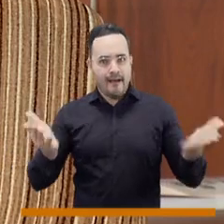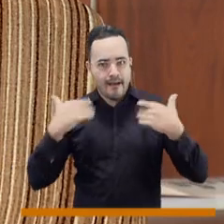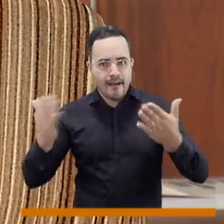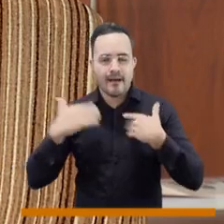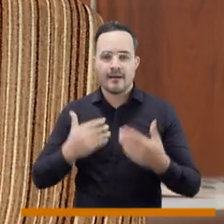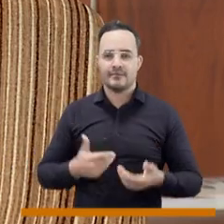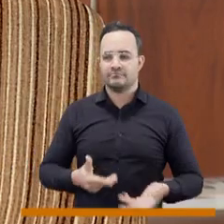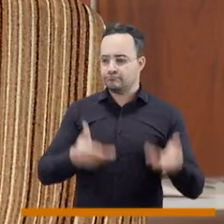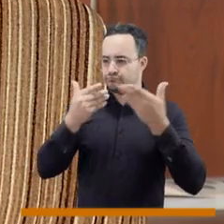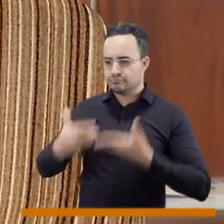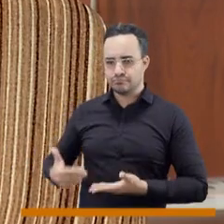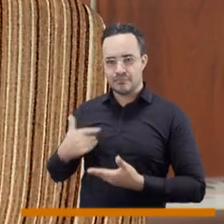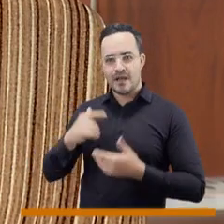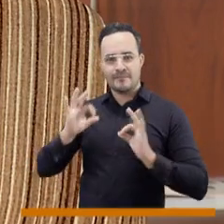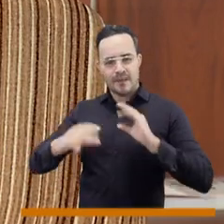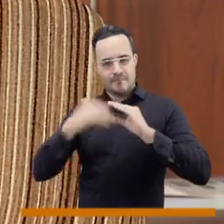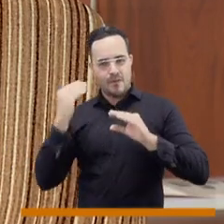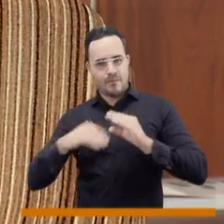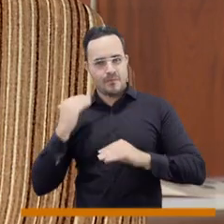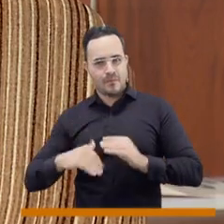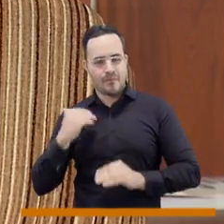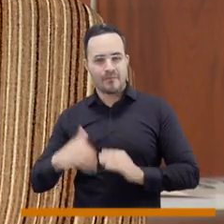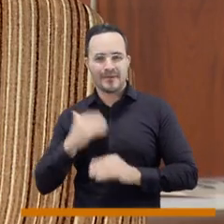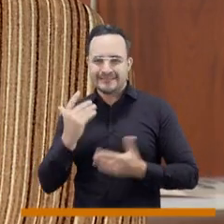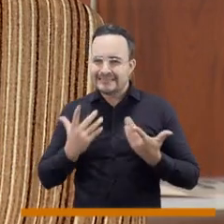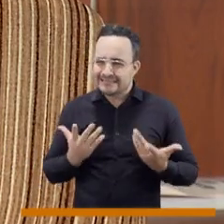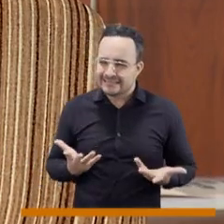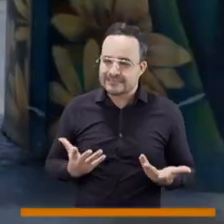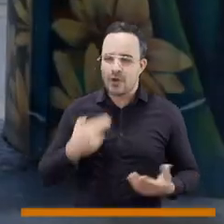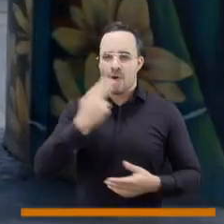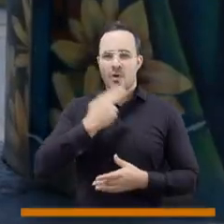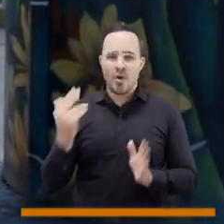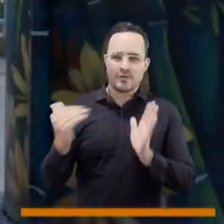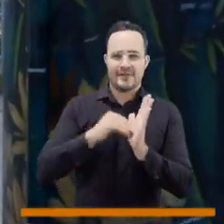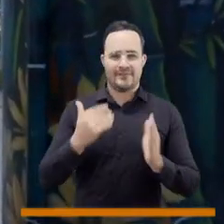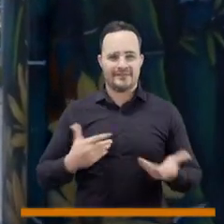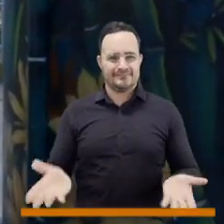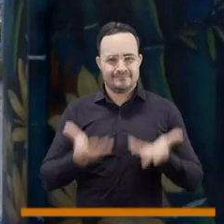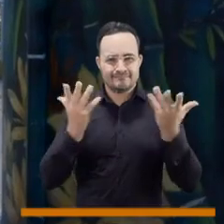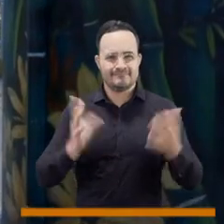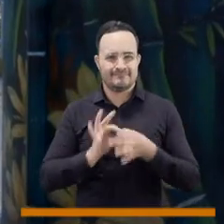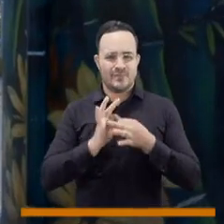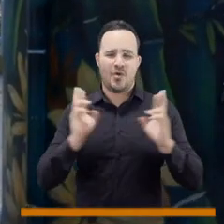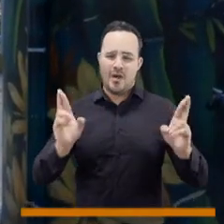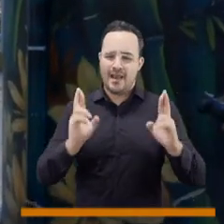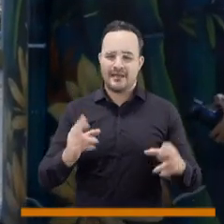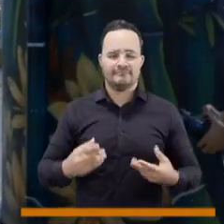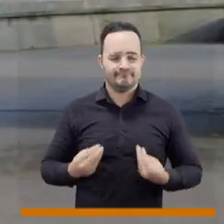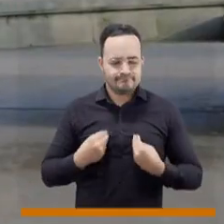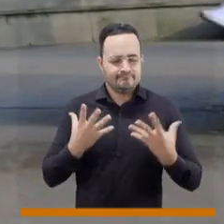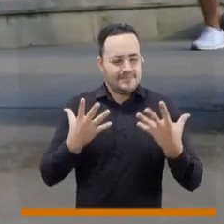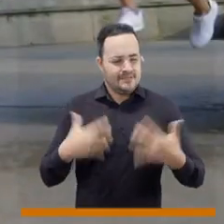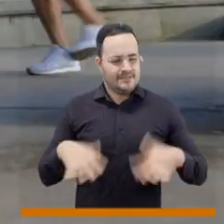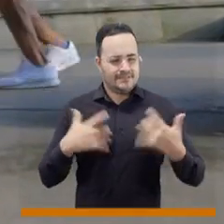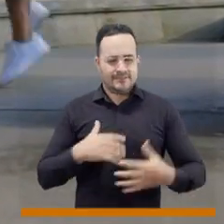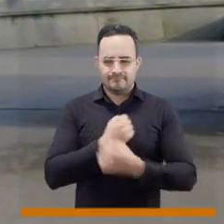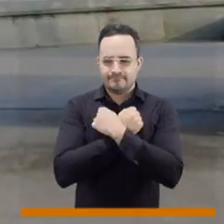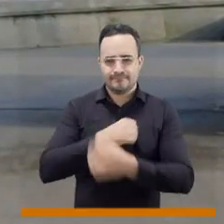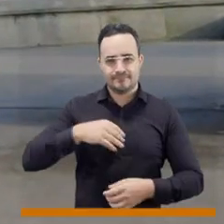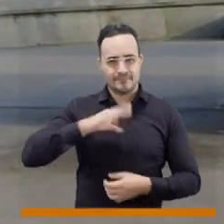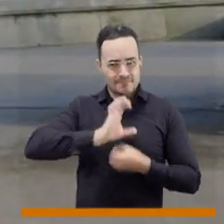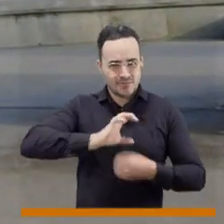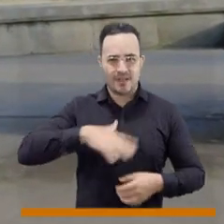con sus grupos musicales cantaran la canción, la mandaran y como volver a sentir eso de